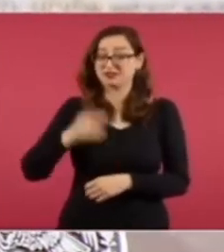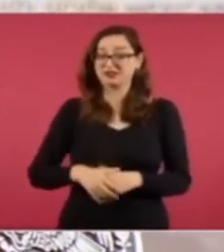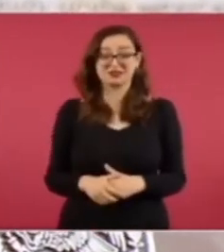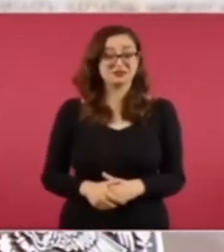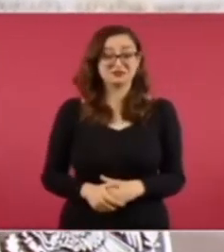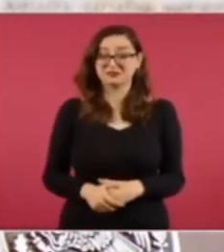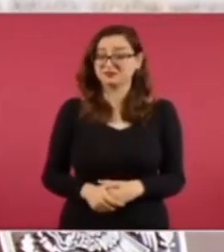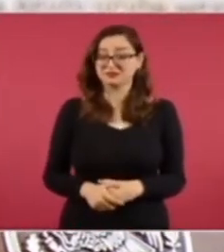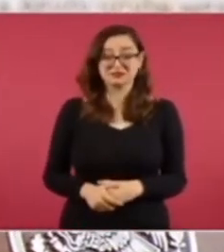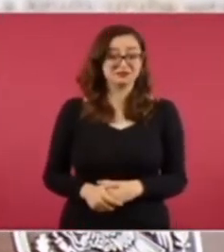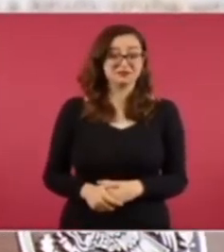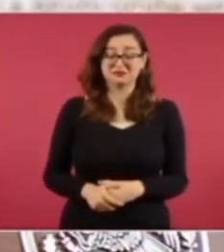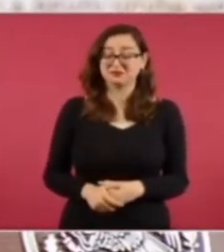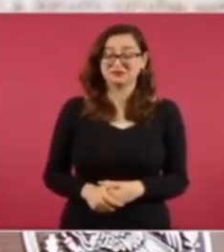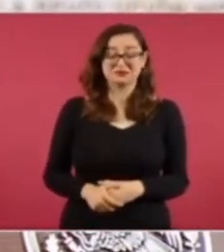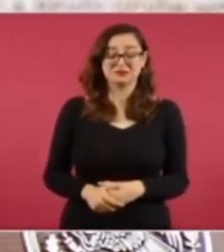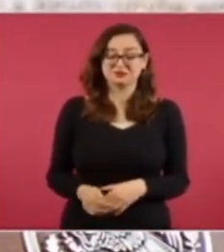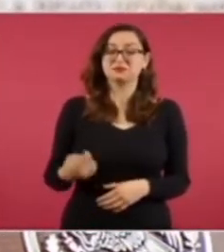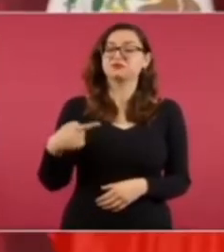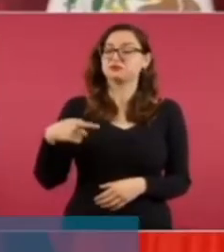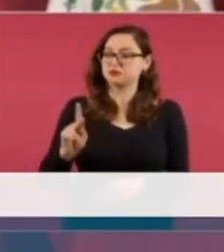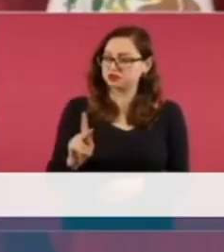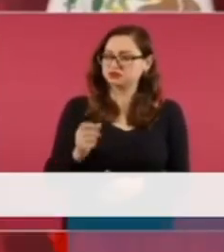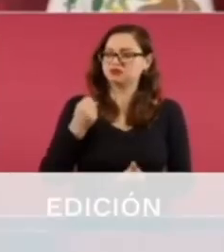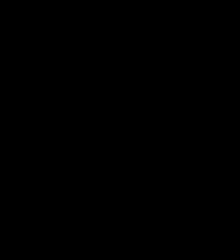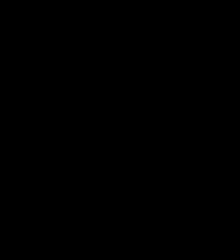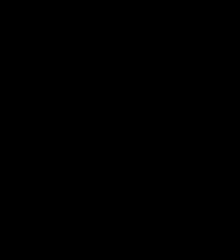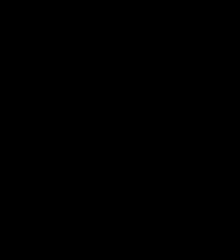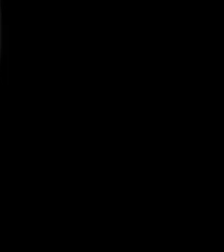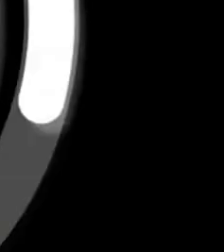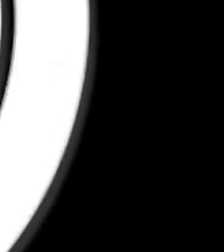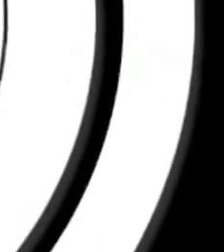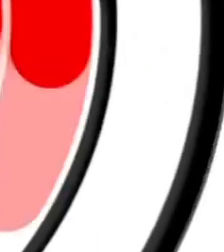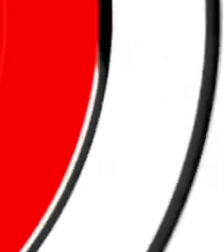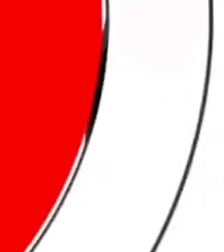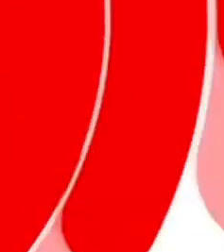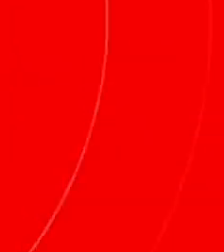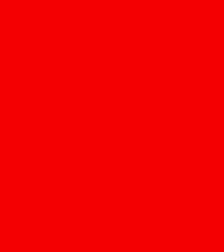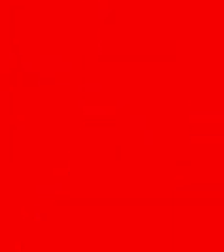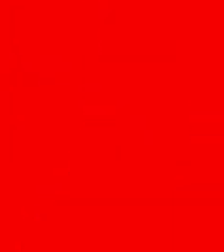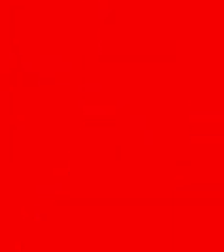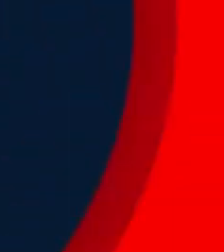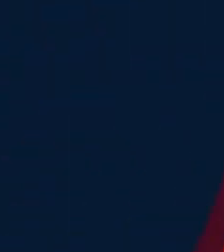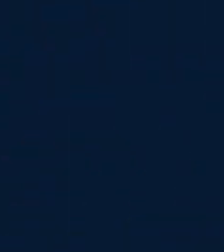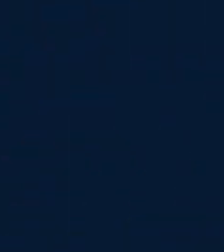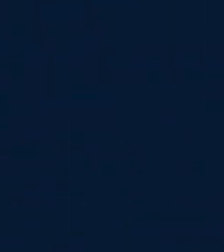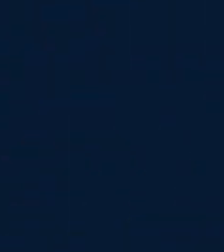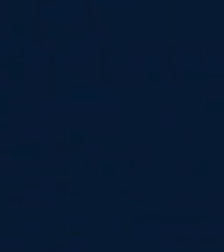pero no dejamos de trabajar todo lo que